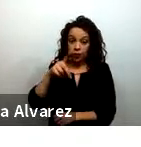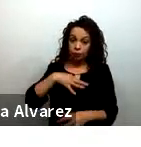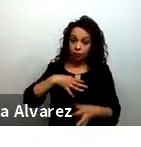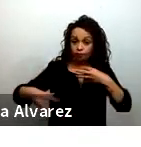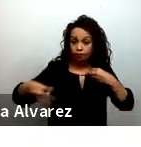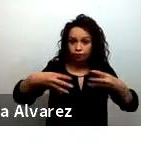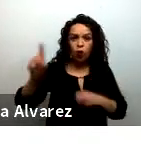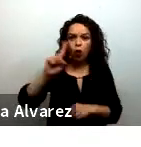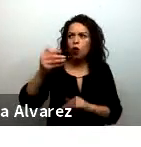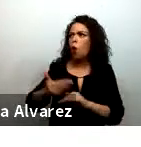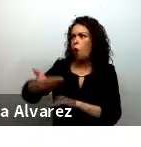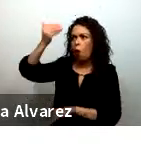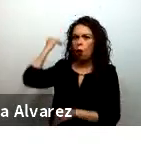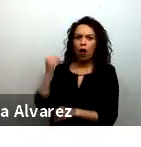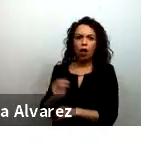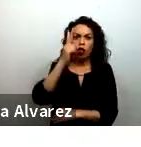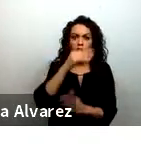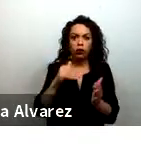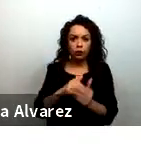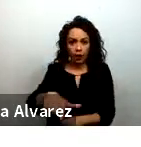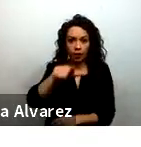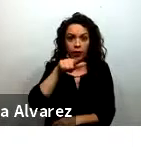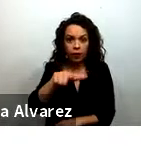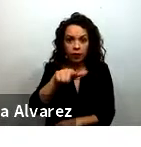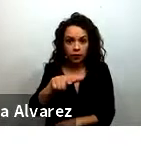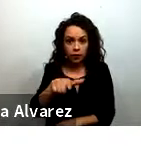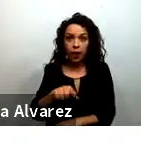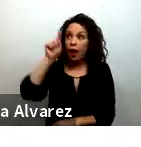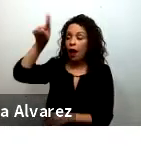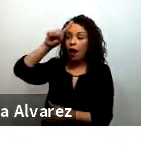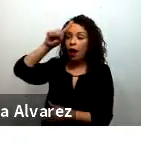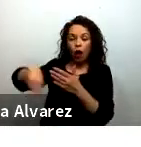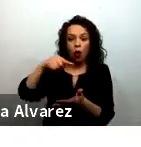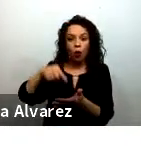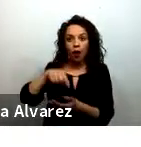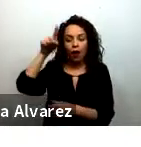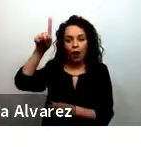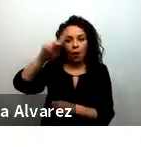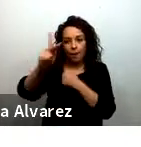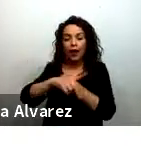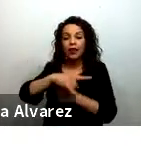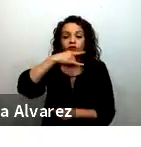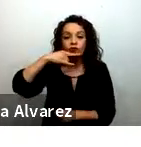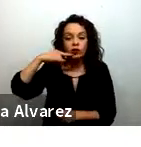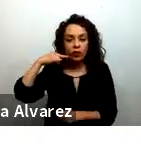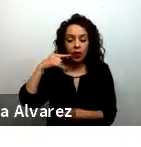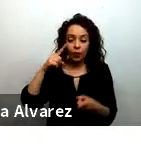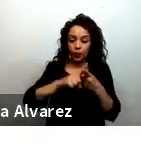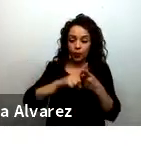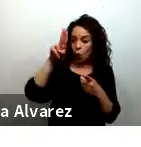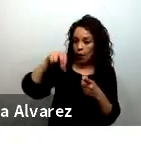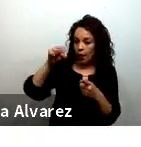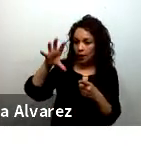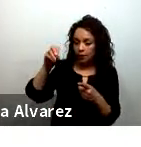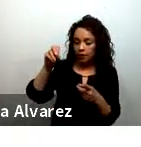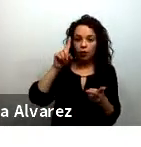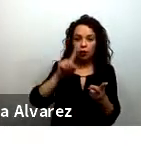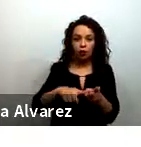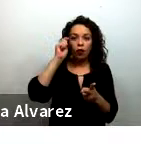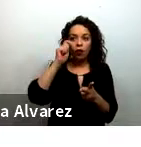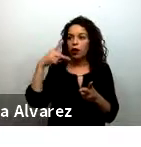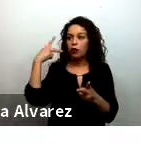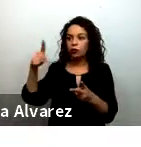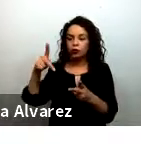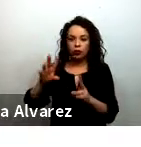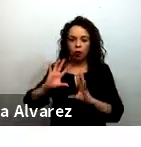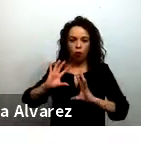surge en Chile en esta suma de esfuerzos entre la UNESCO el Ministerio de Educación de Chile y la Fundación SM